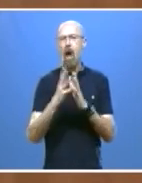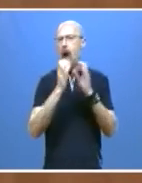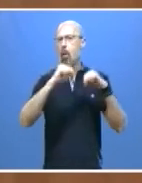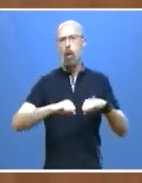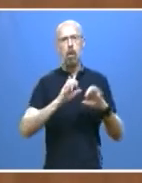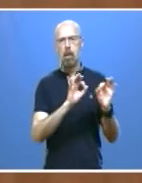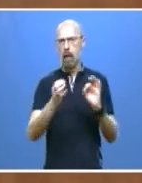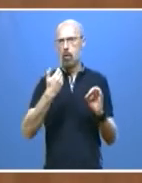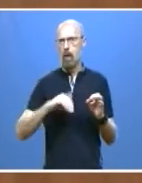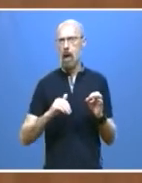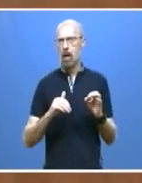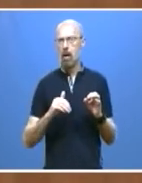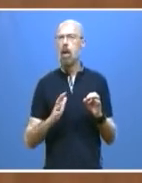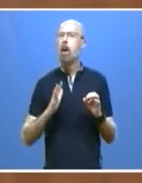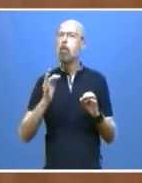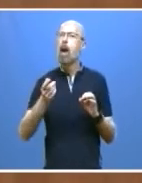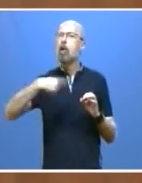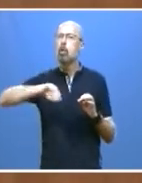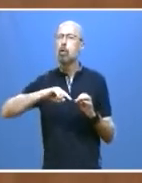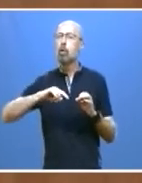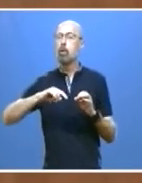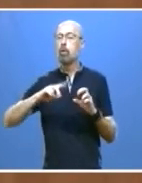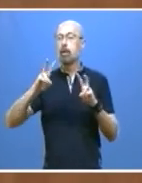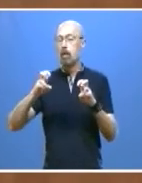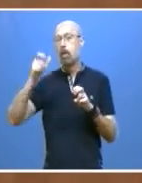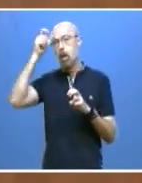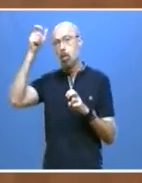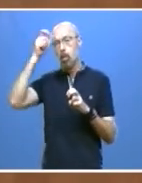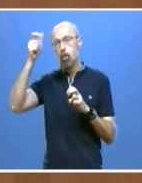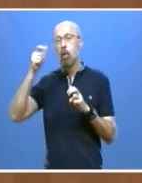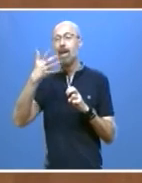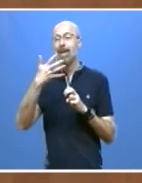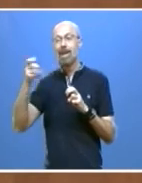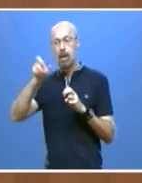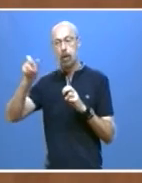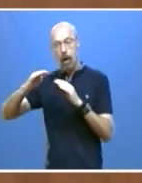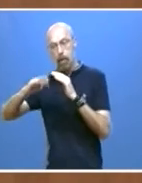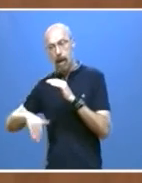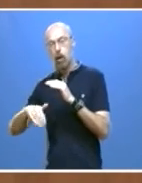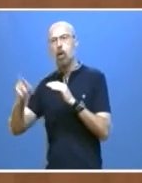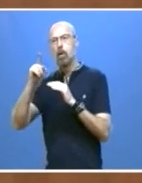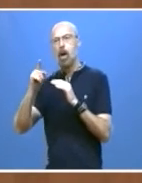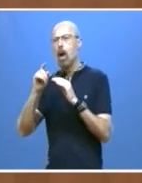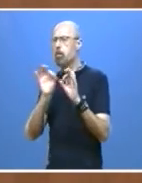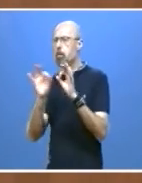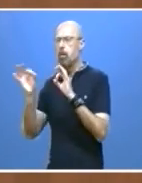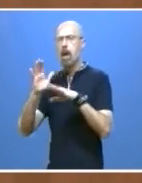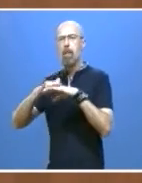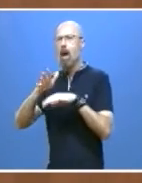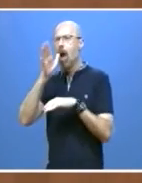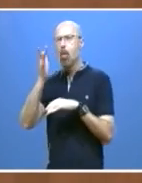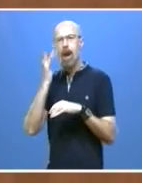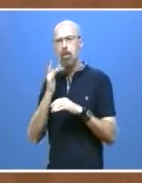planificada y en ejecución la depuración de los municipios de menos de 500 habitantes que conllevará